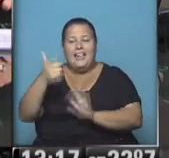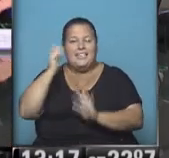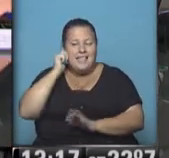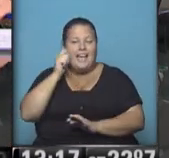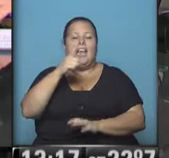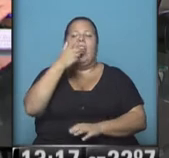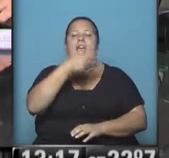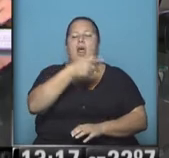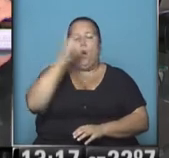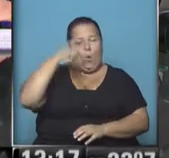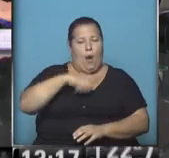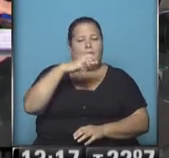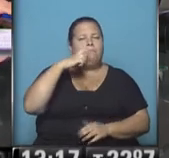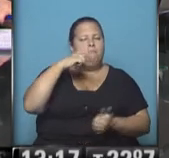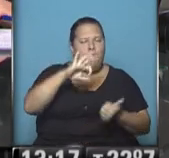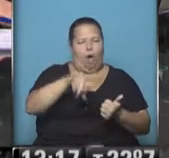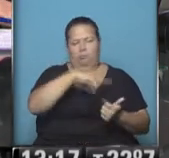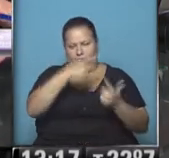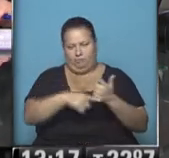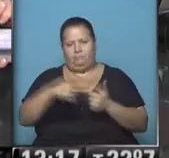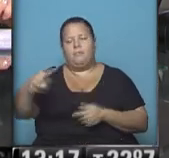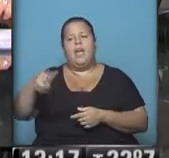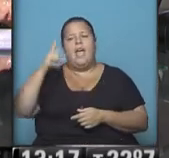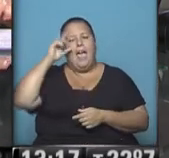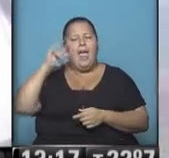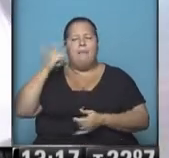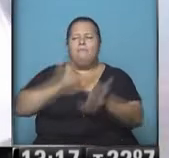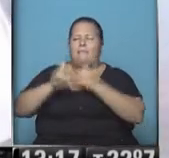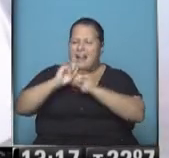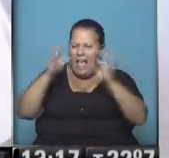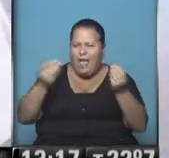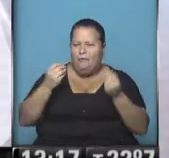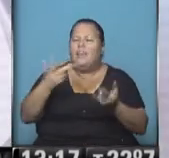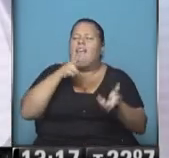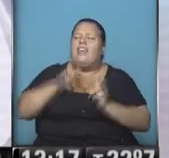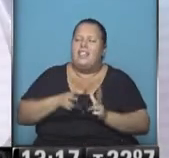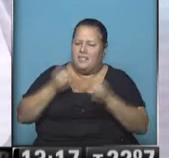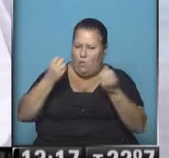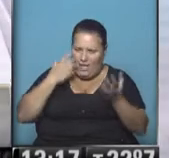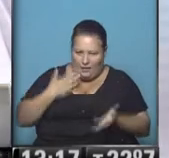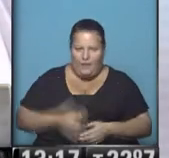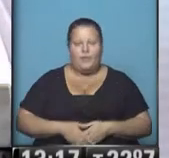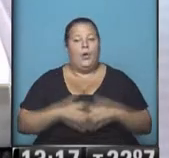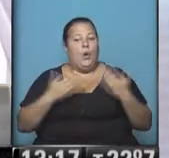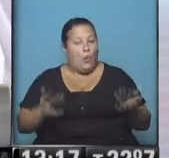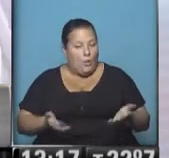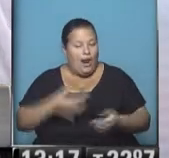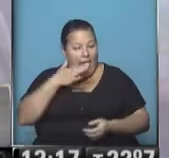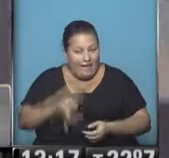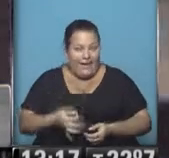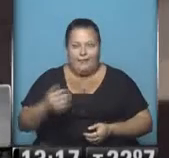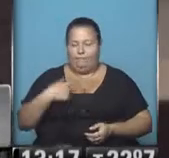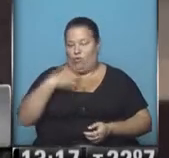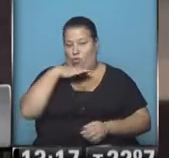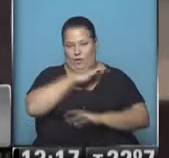y San Largués. Bueno, Emilio Ruchaski, ayudanos a entender este fallo. ¿Qué nos podés decir? Buenas tardes. Bueno, Roberto Agustina, la verdad es que yo tampoco